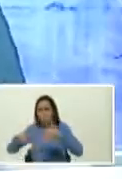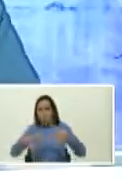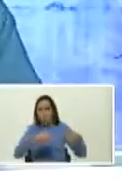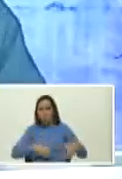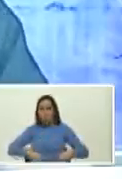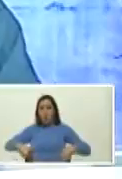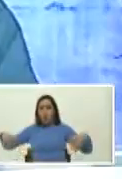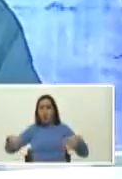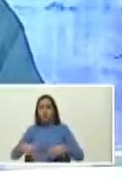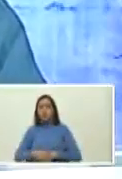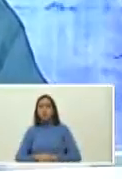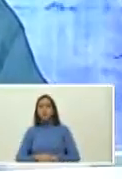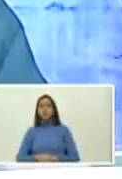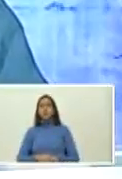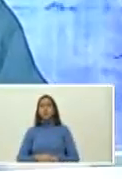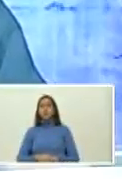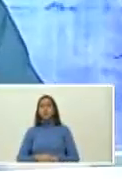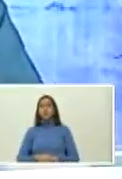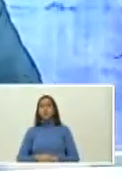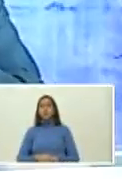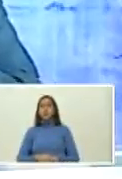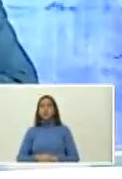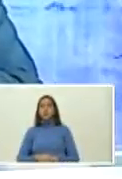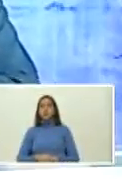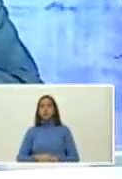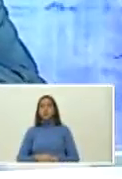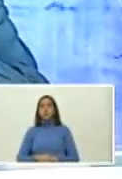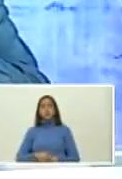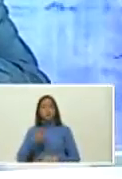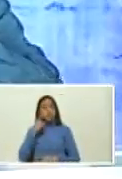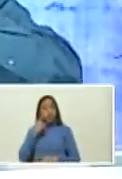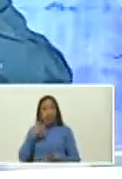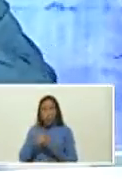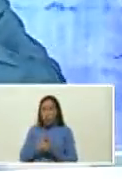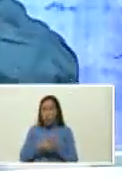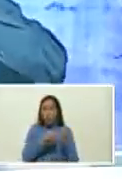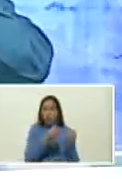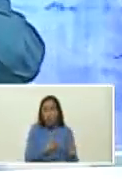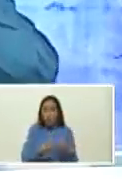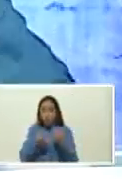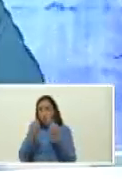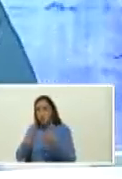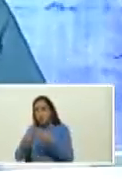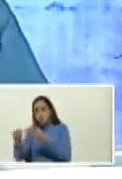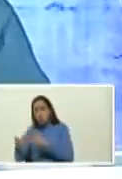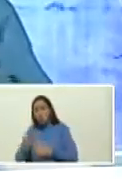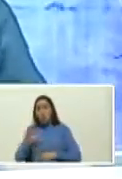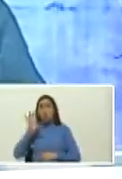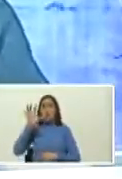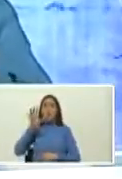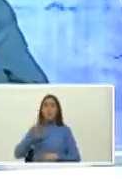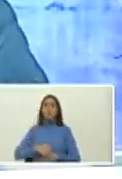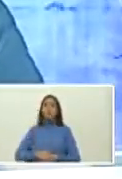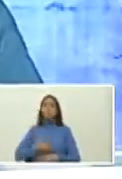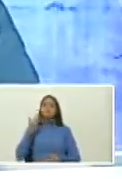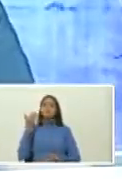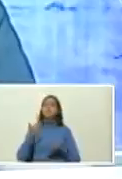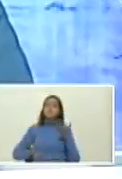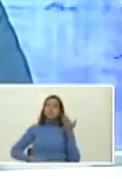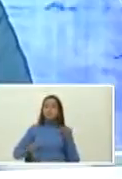sin lugar a duda revise usted la distribución de la riqueza en un país y verá